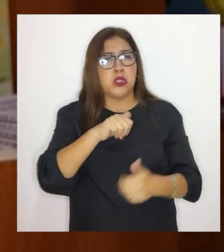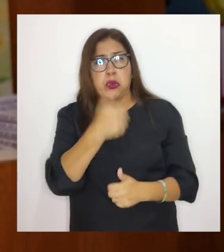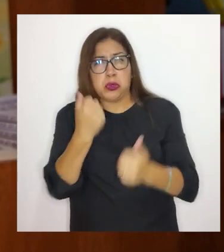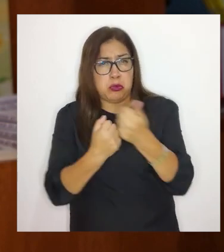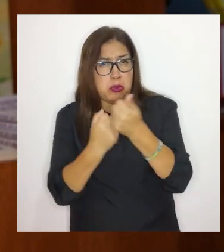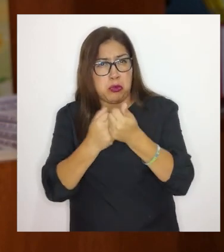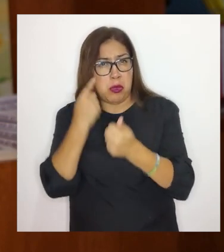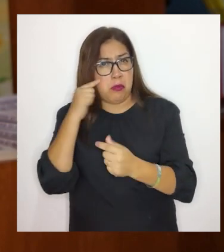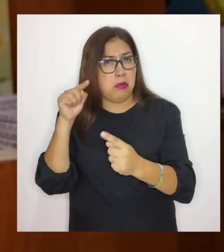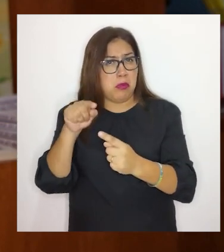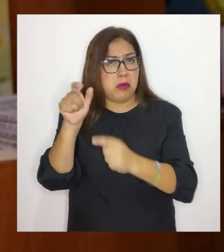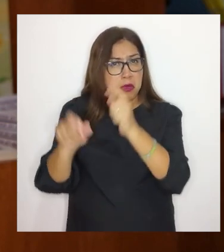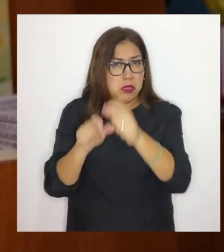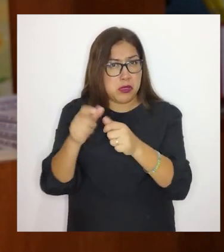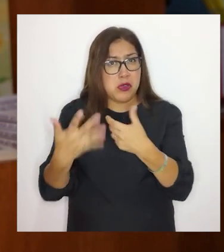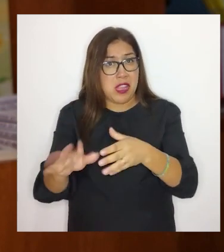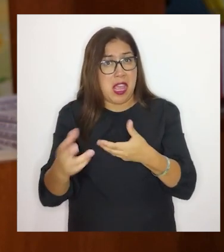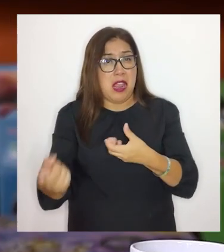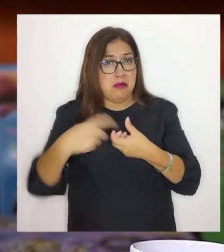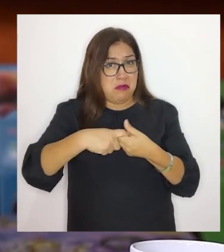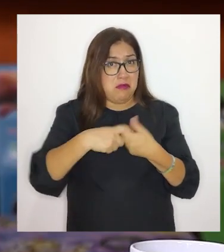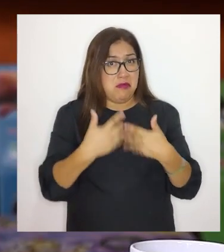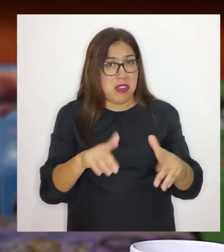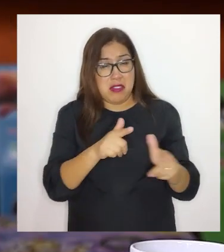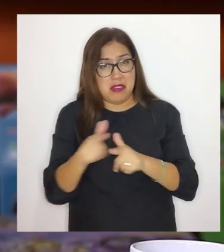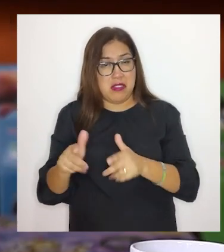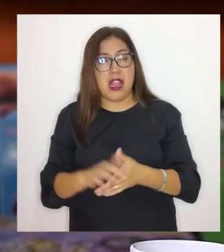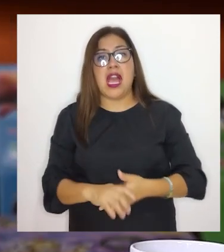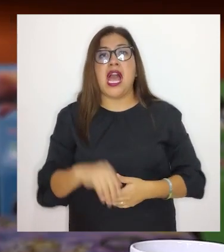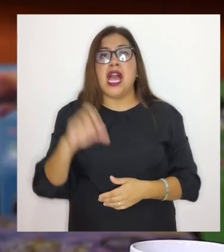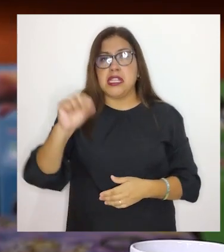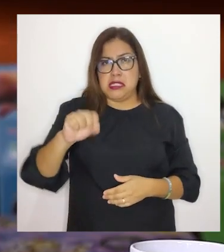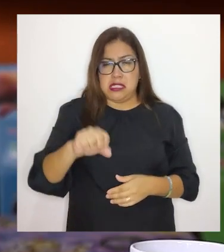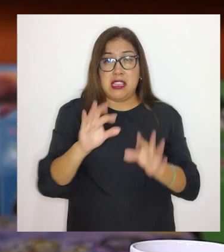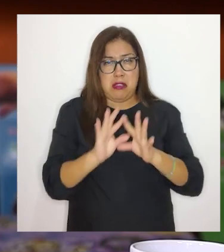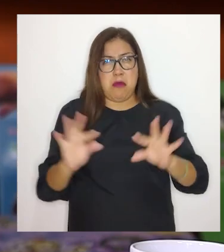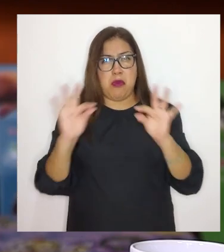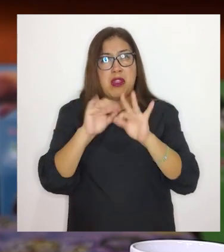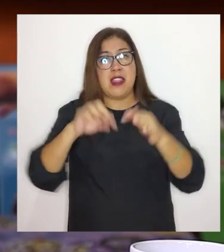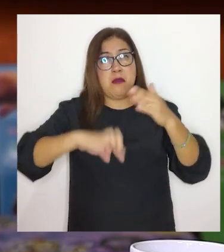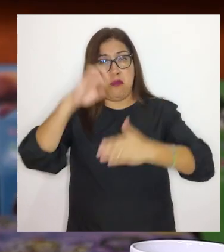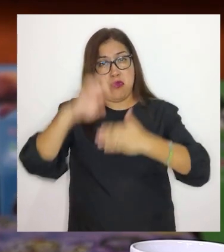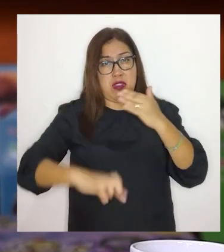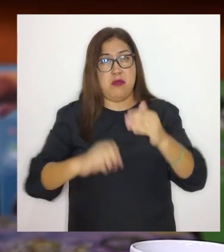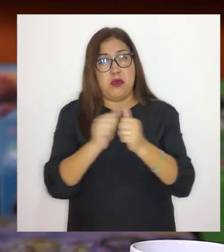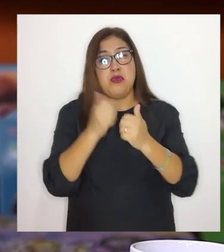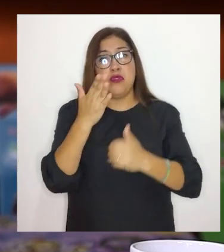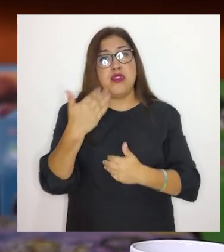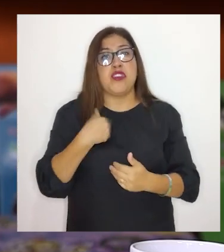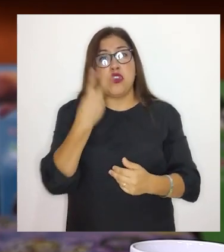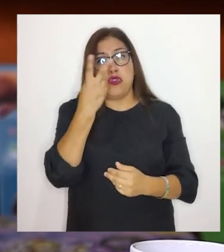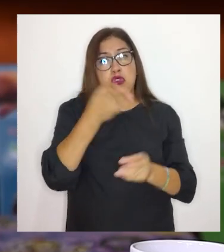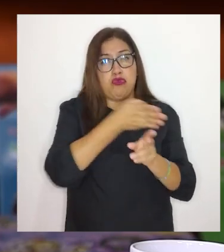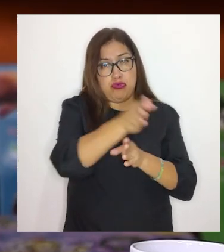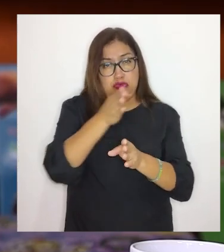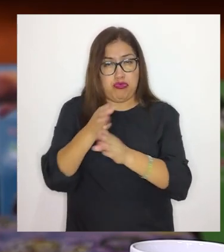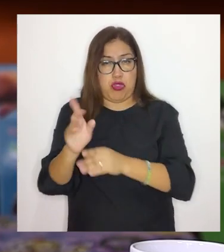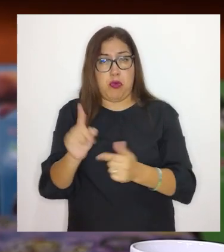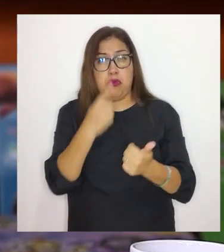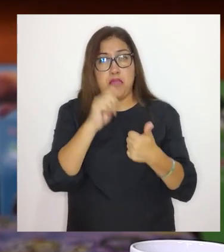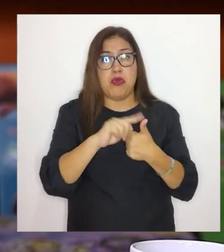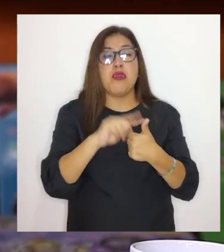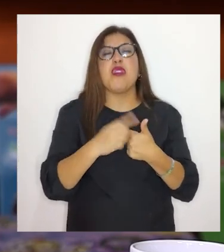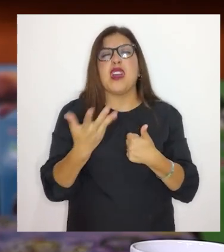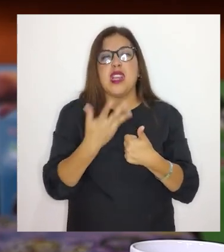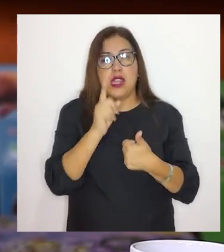apoyo le brinda a la población inscrita? Esto es clave, Enrique, porque el programa Contigo tiene dos líneas importantes de